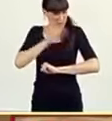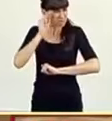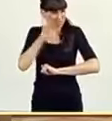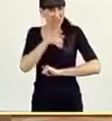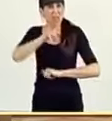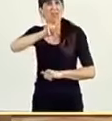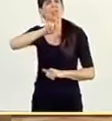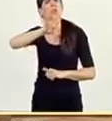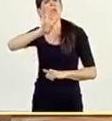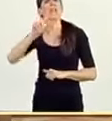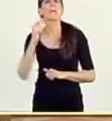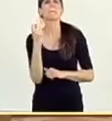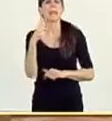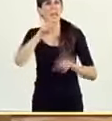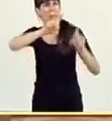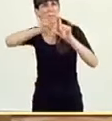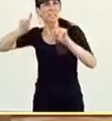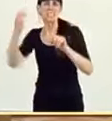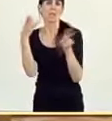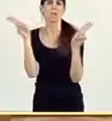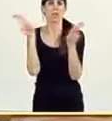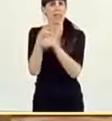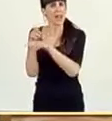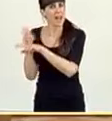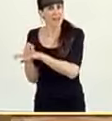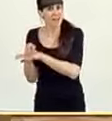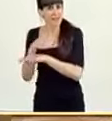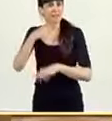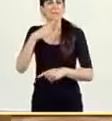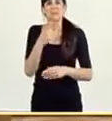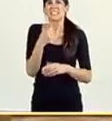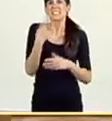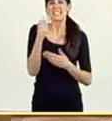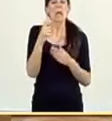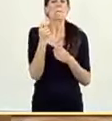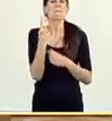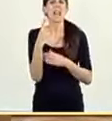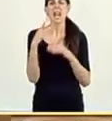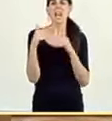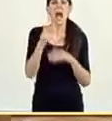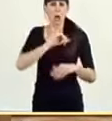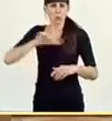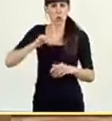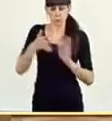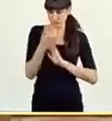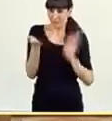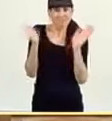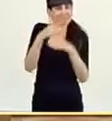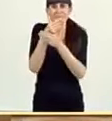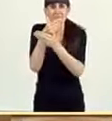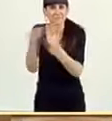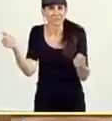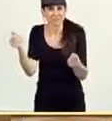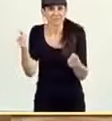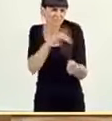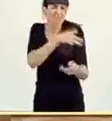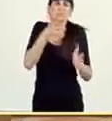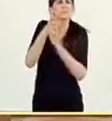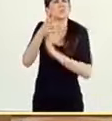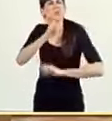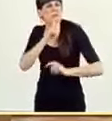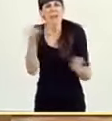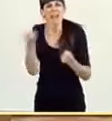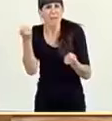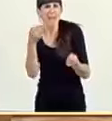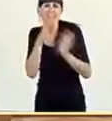140.000 empresas que han tenido que encerrar, con más de 60.000 autónomos que dejan de existir? ¿Cómo le explicaría a esta